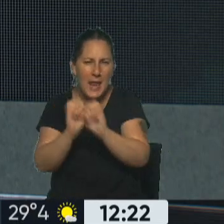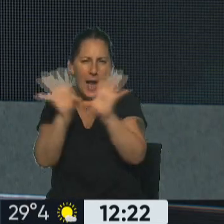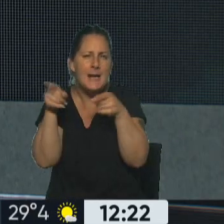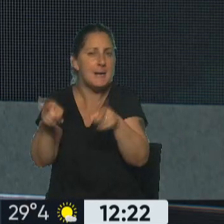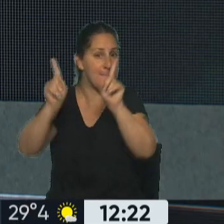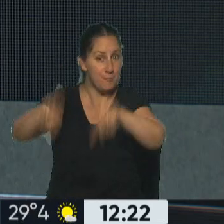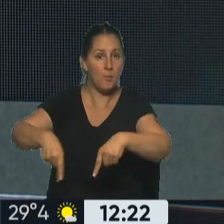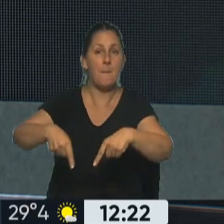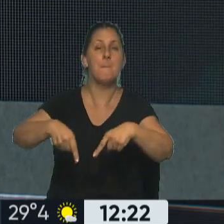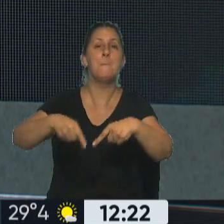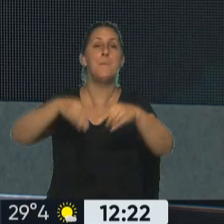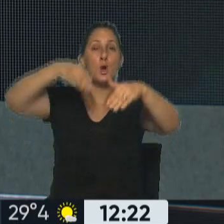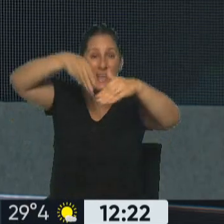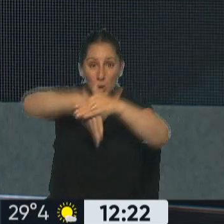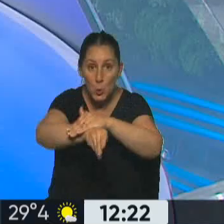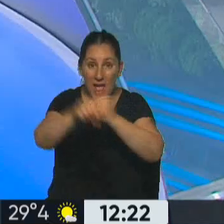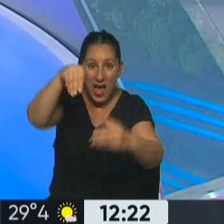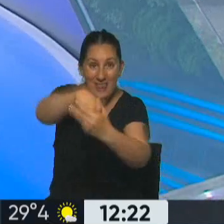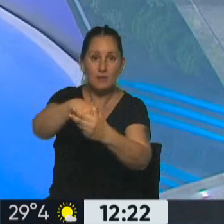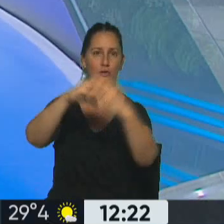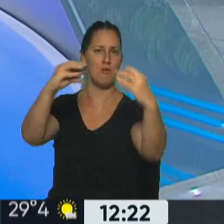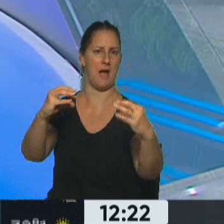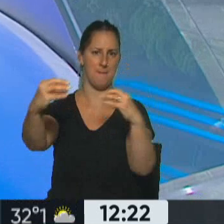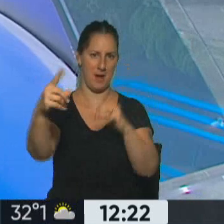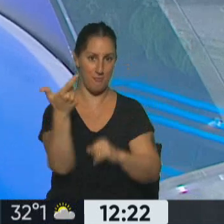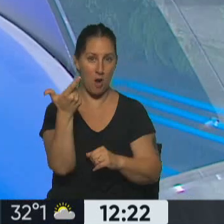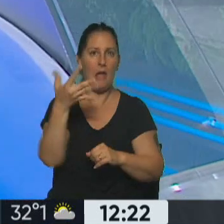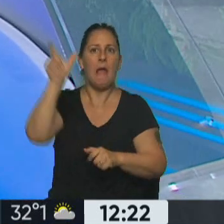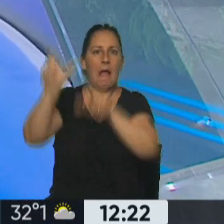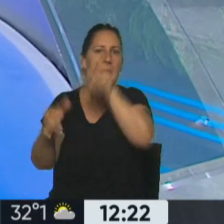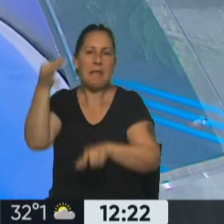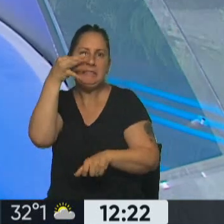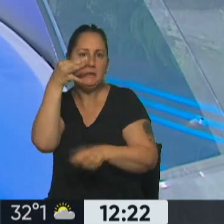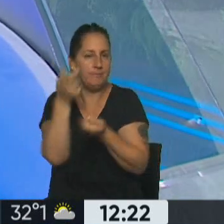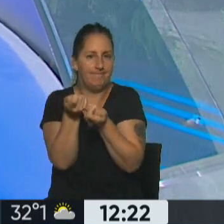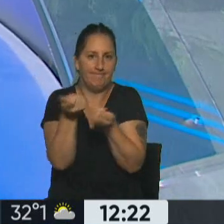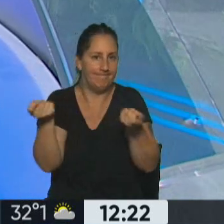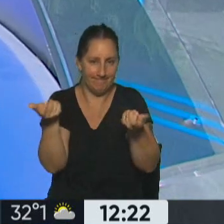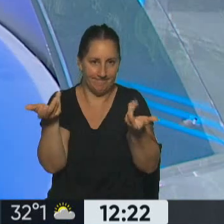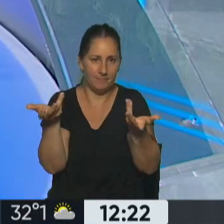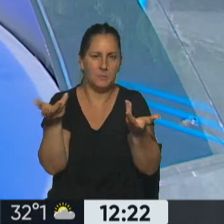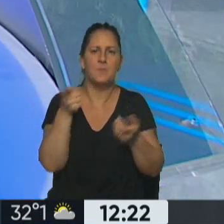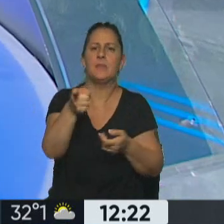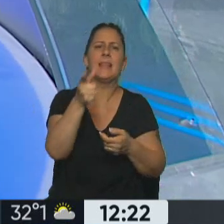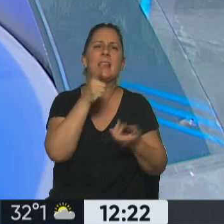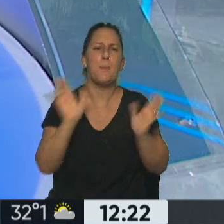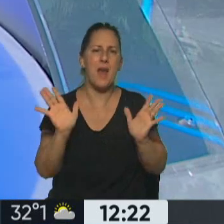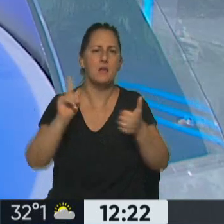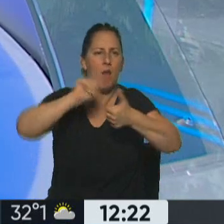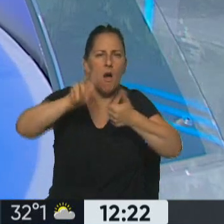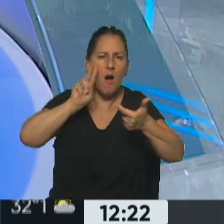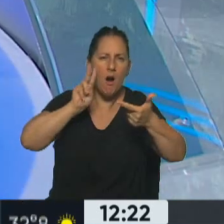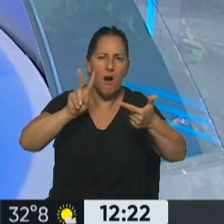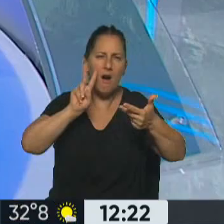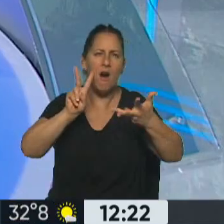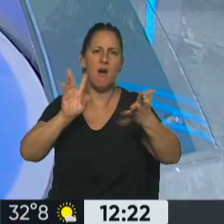el interior de ese túnel y tampoco concurrieron testigos para aportar datos a esta causa. ver, tu primera visión con todo lo que hemos visto hoy,